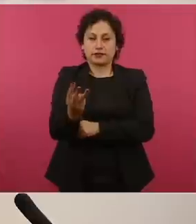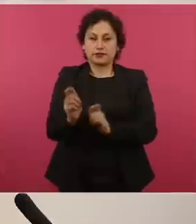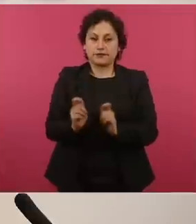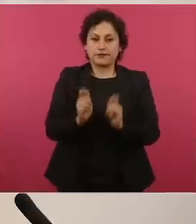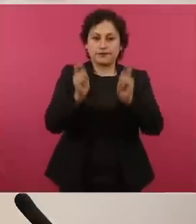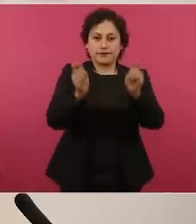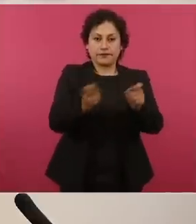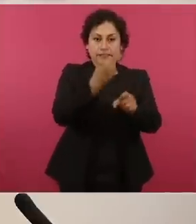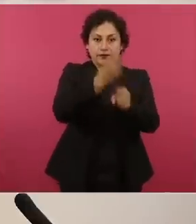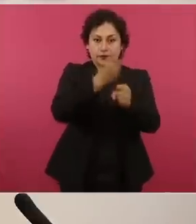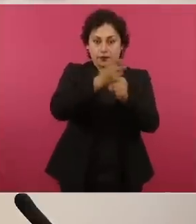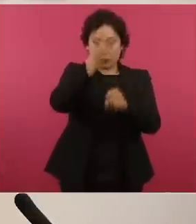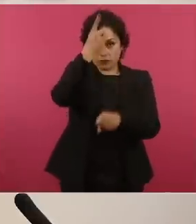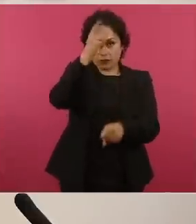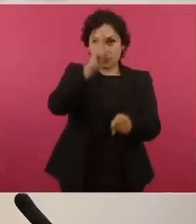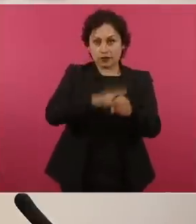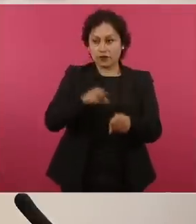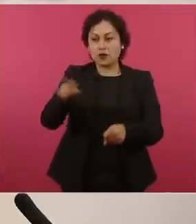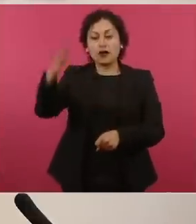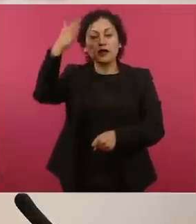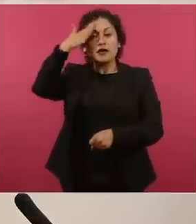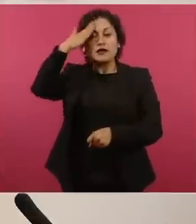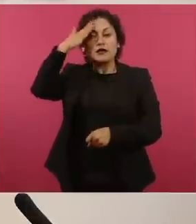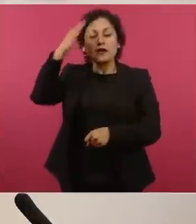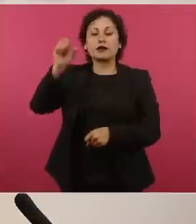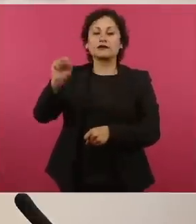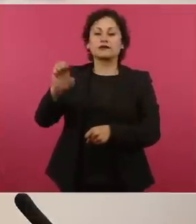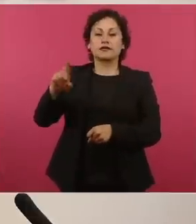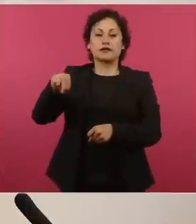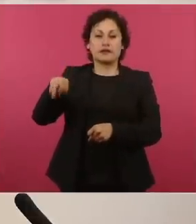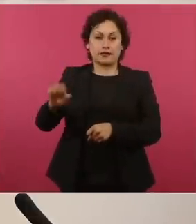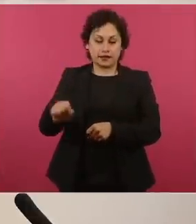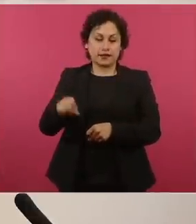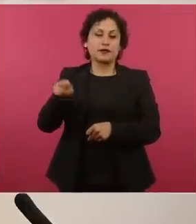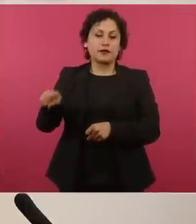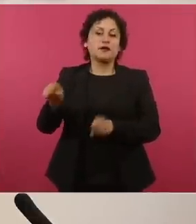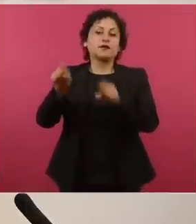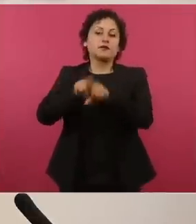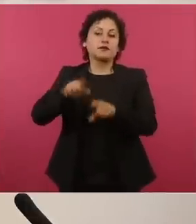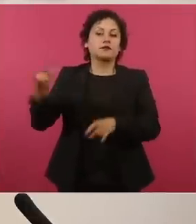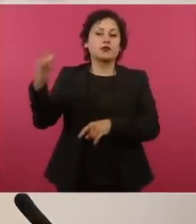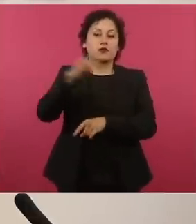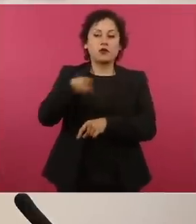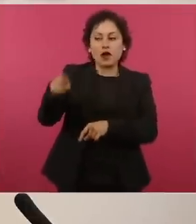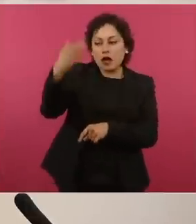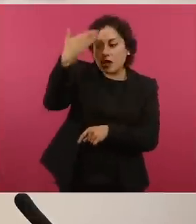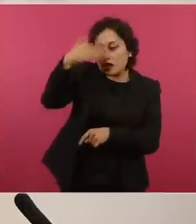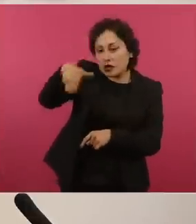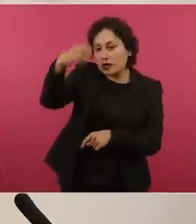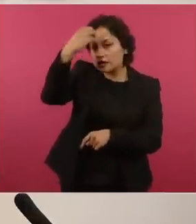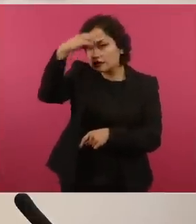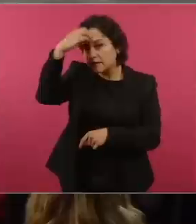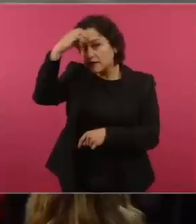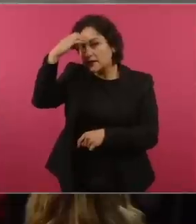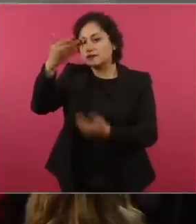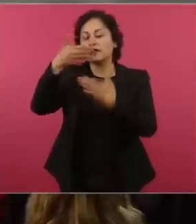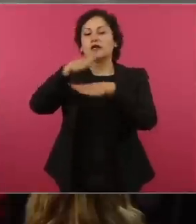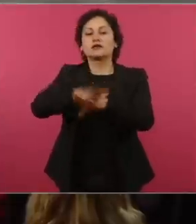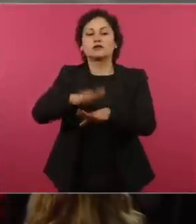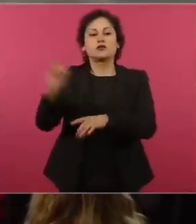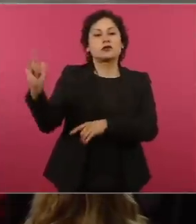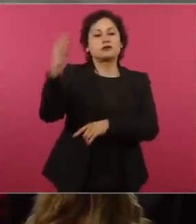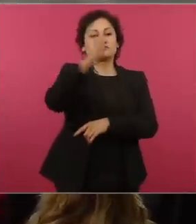general de la Fuerza Aérea Mexicana, con amplia experiencia en el manejo y administración de operaciones